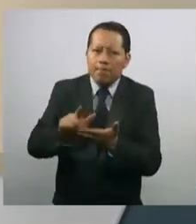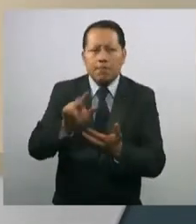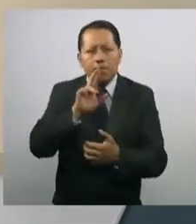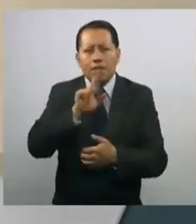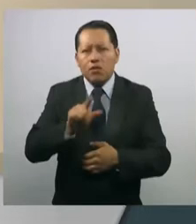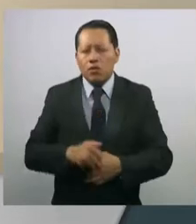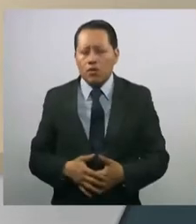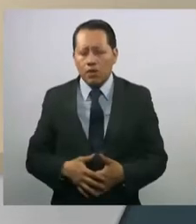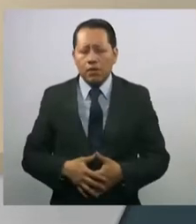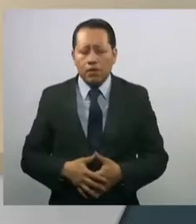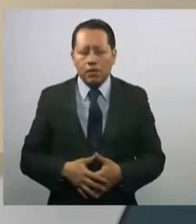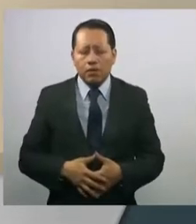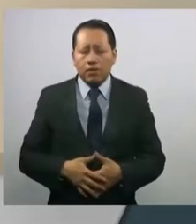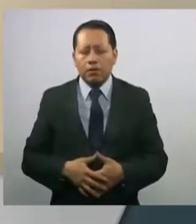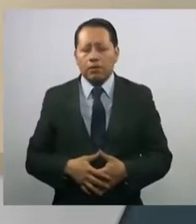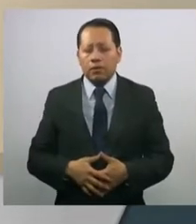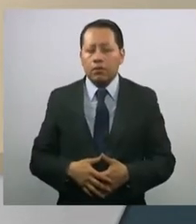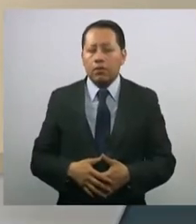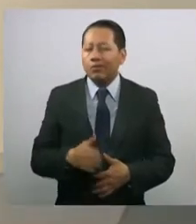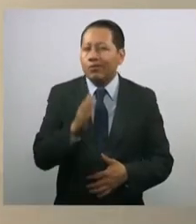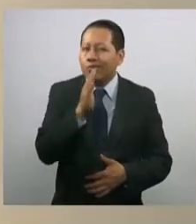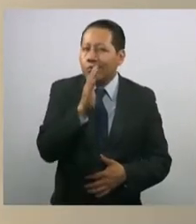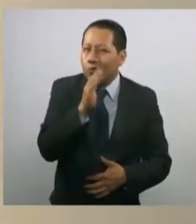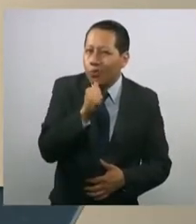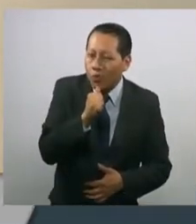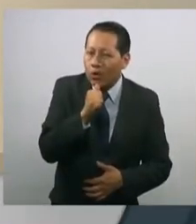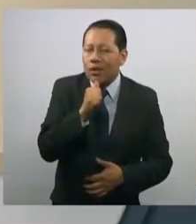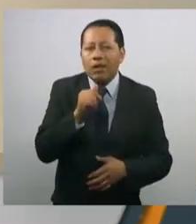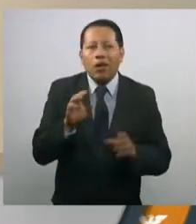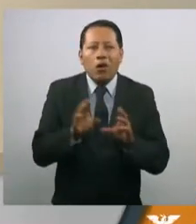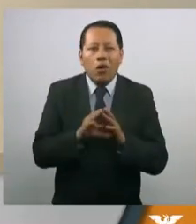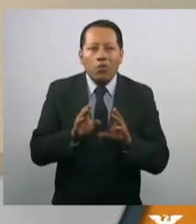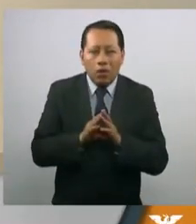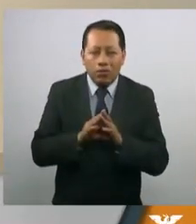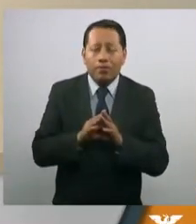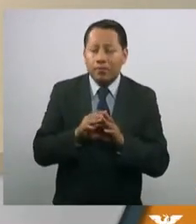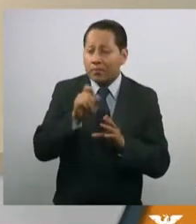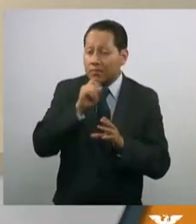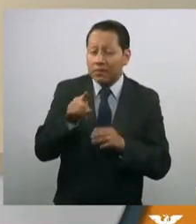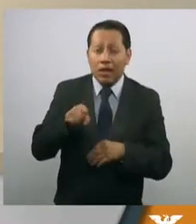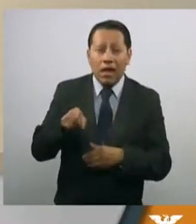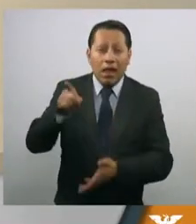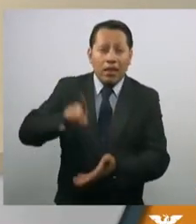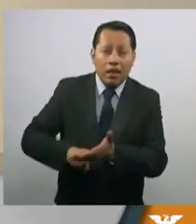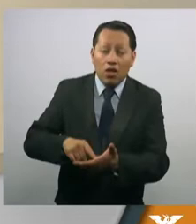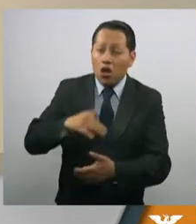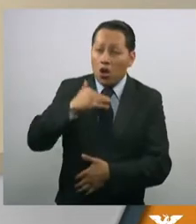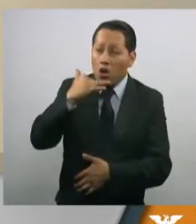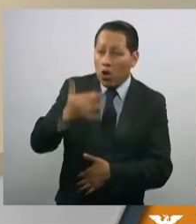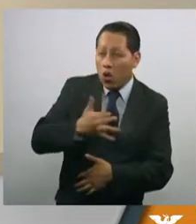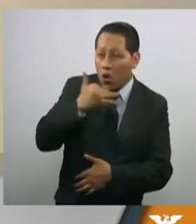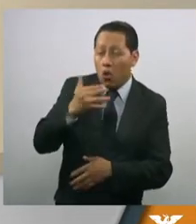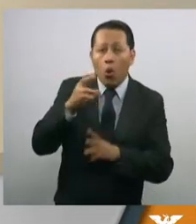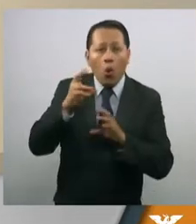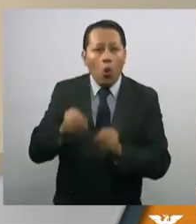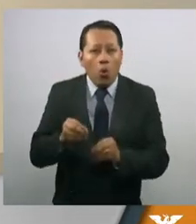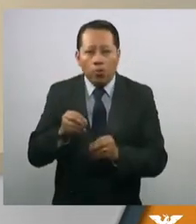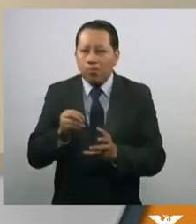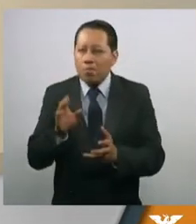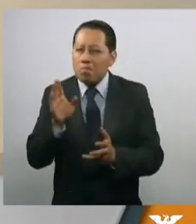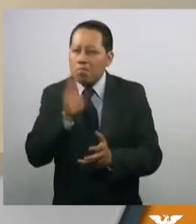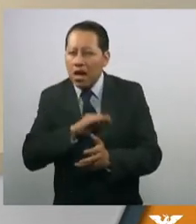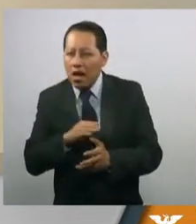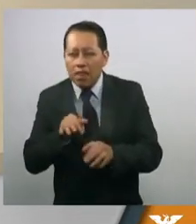No puede seguirse solapando a la corrupción o a la ineficacia, que también es